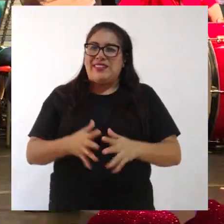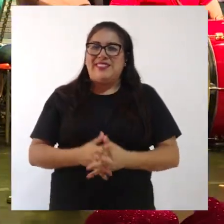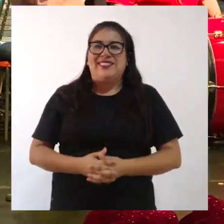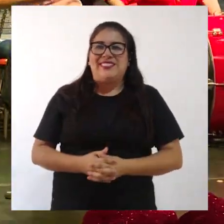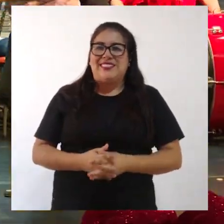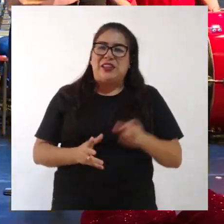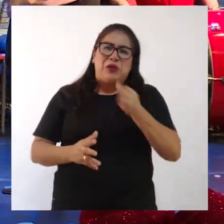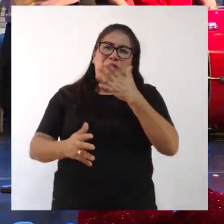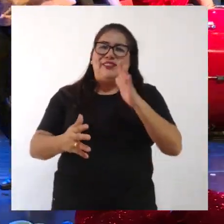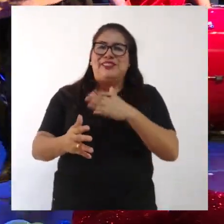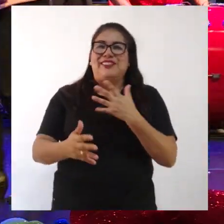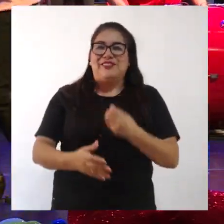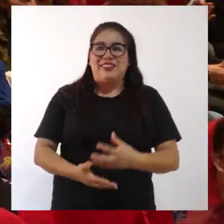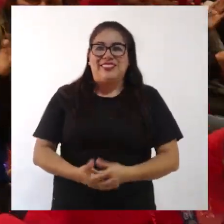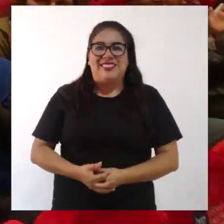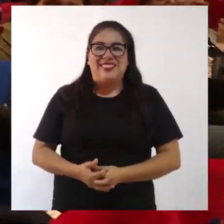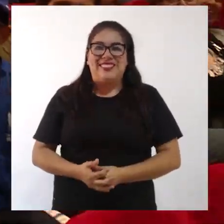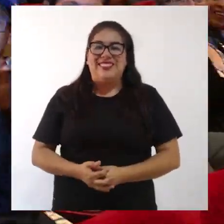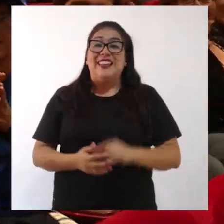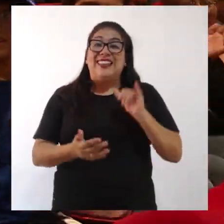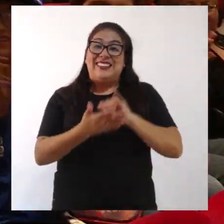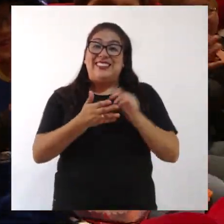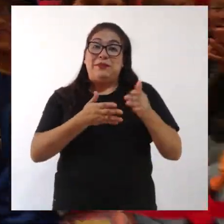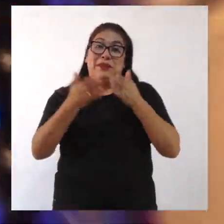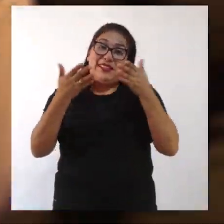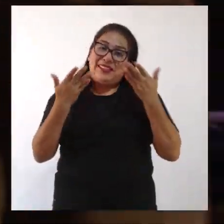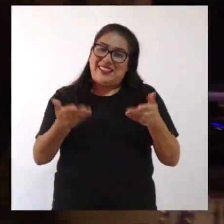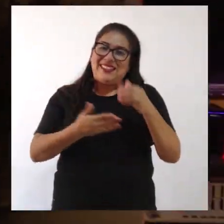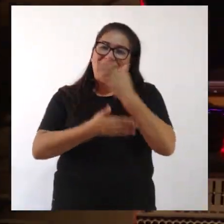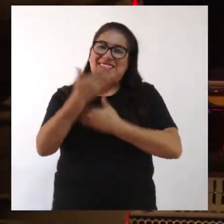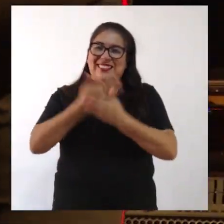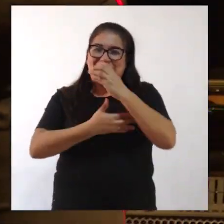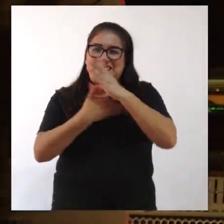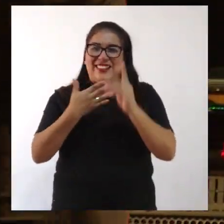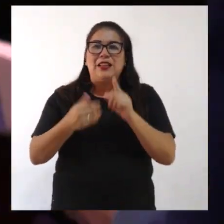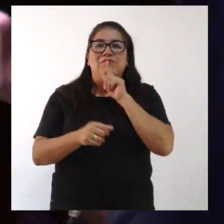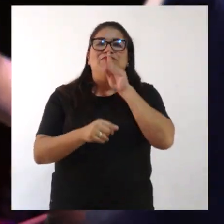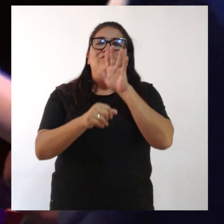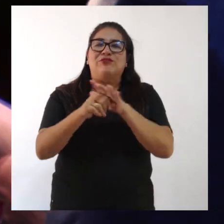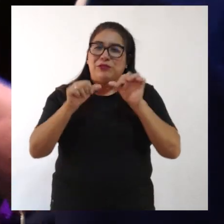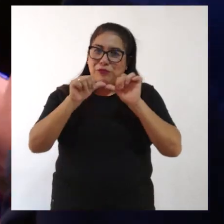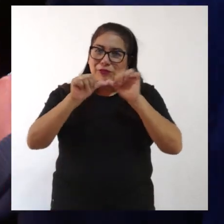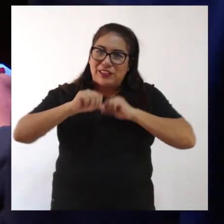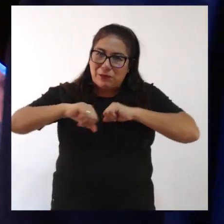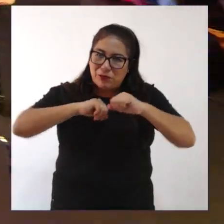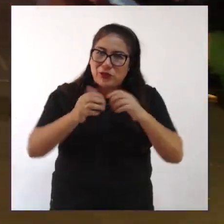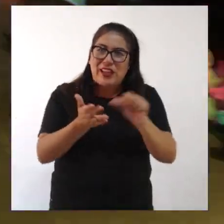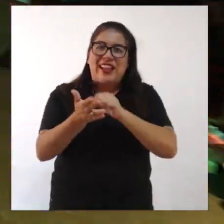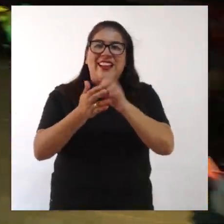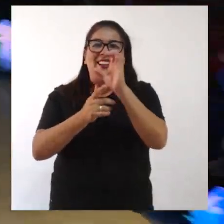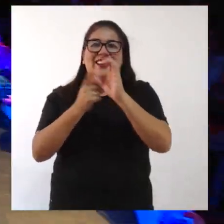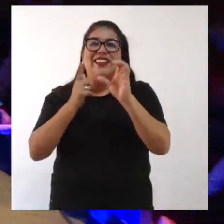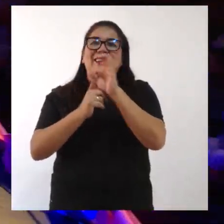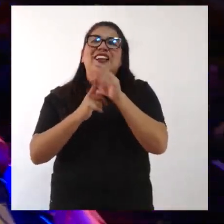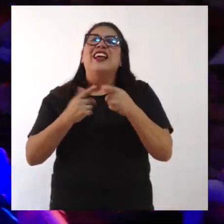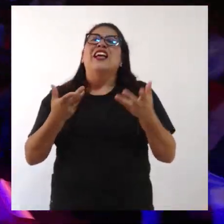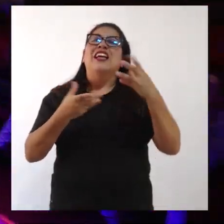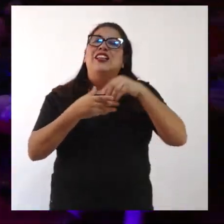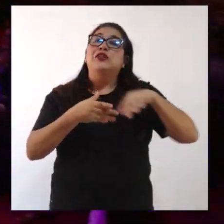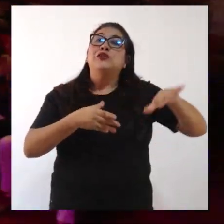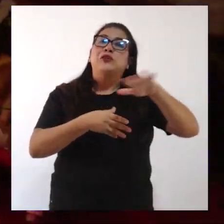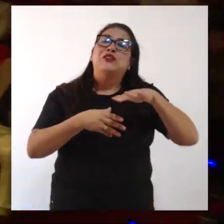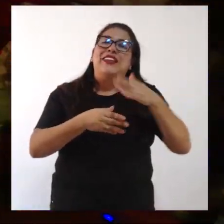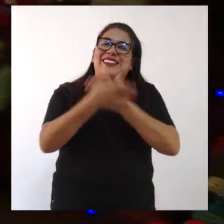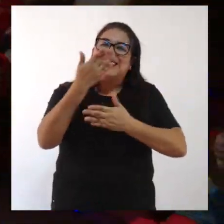De esta forma, el Conadis reafirma su compromiso de continuar promoviendo el arte y la cultura en